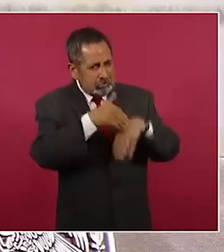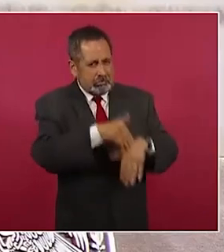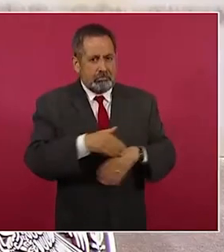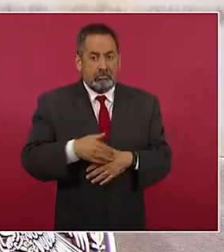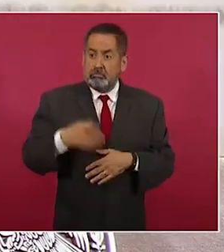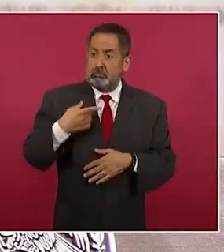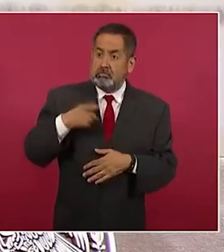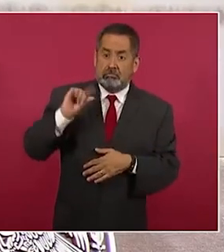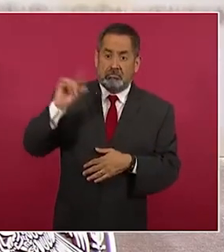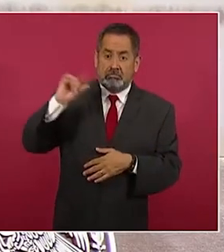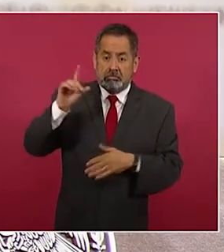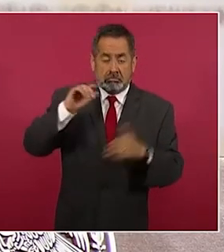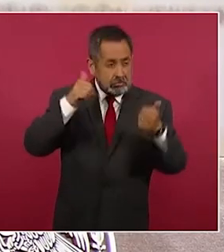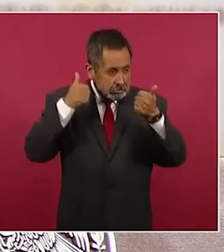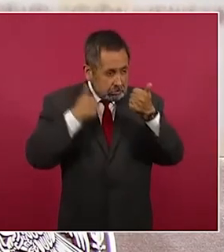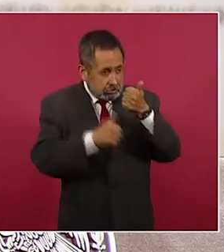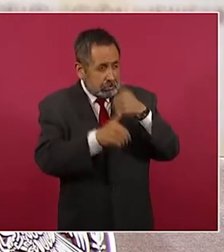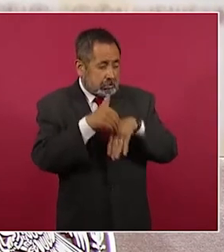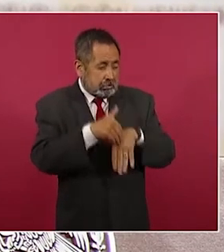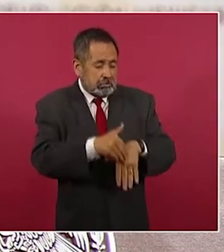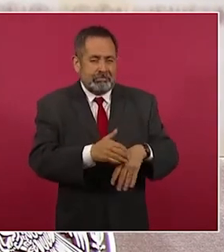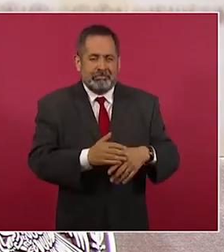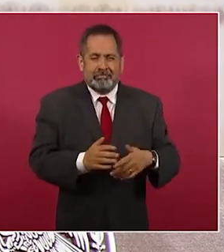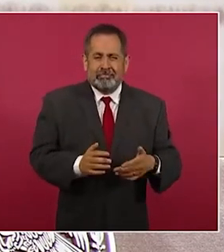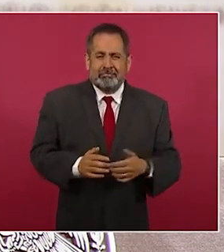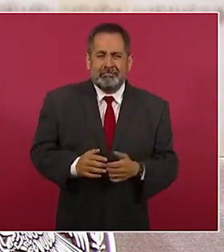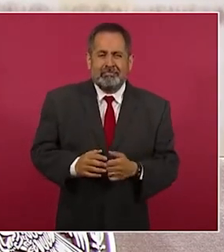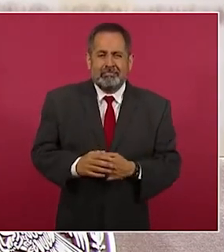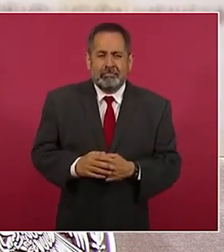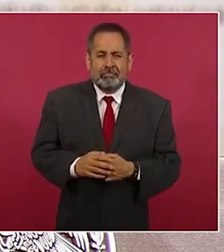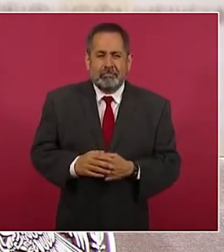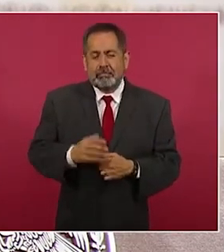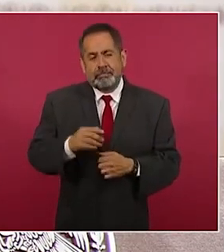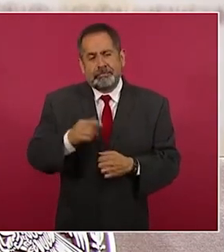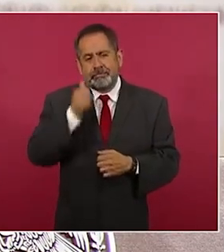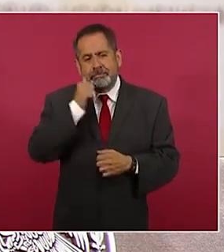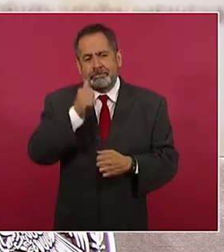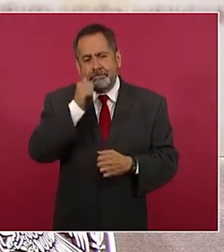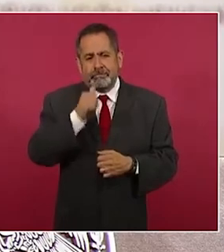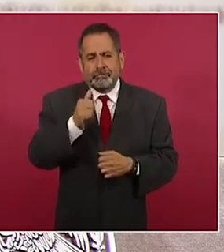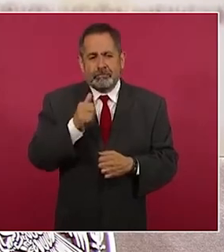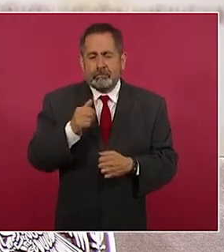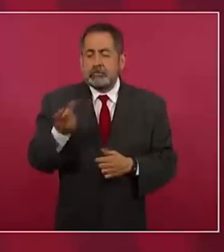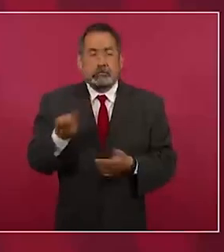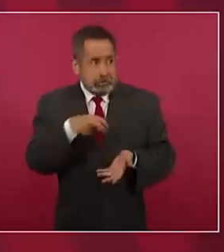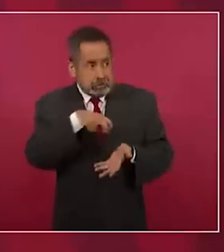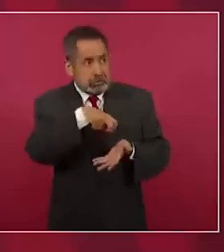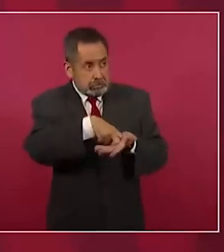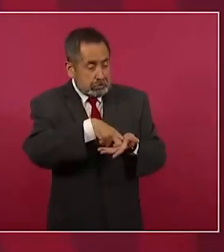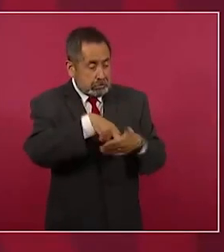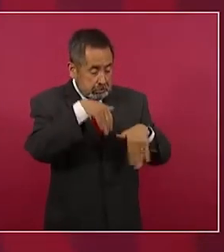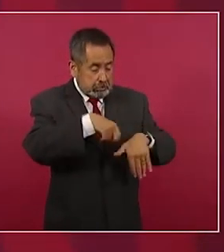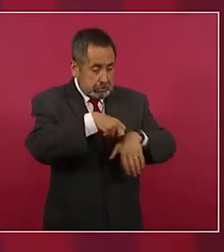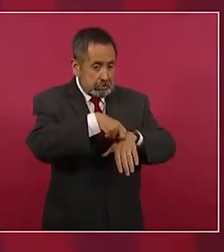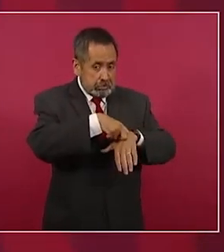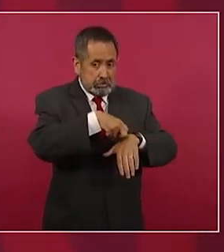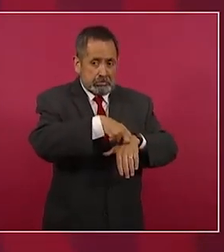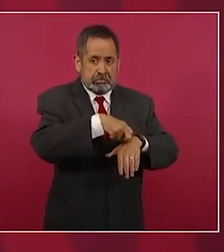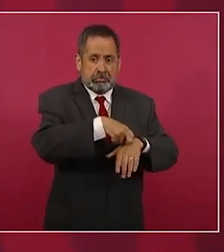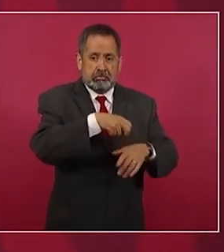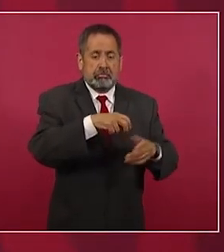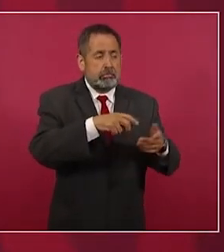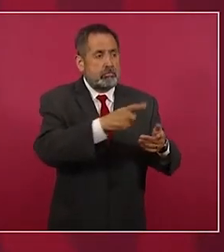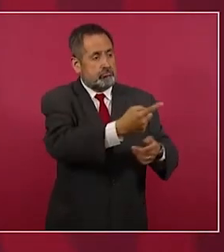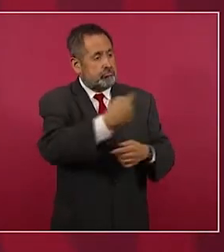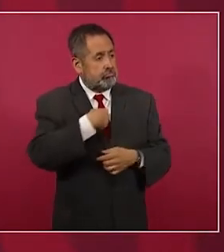diplomáticos que estaban acostumbrados a ponerse de rodilla ante gobiernos